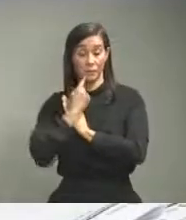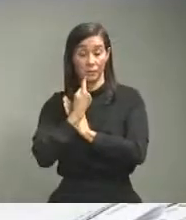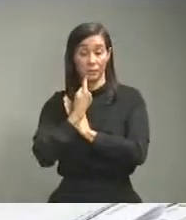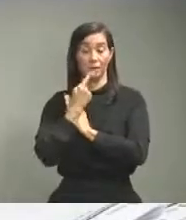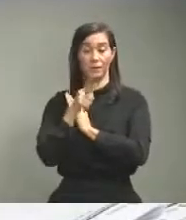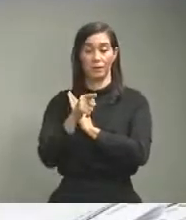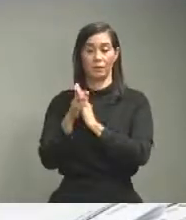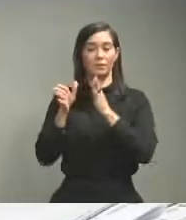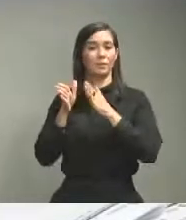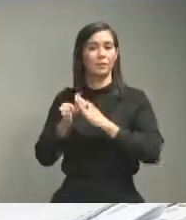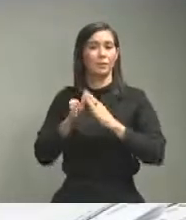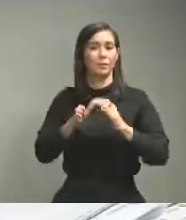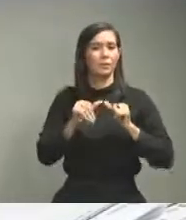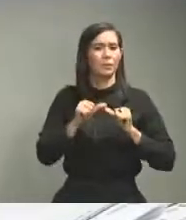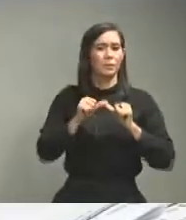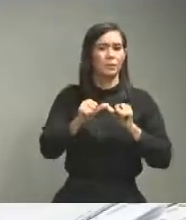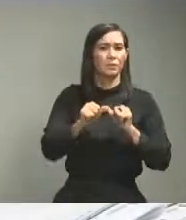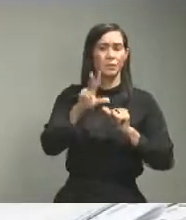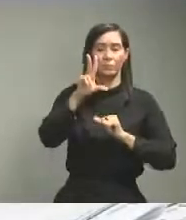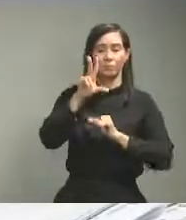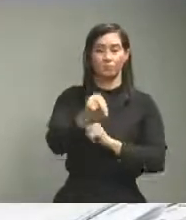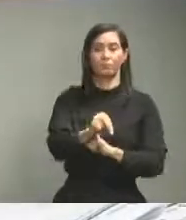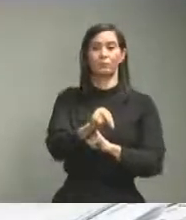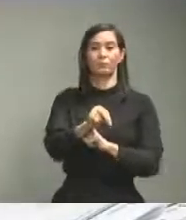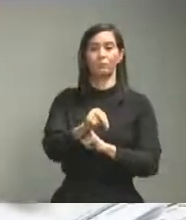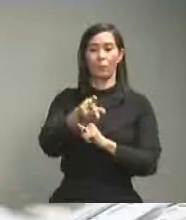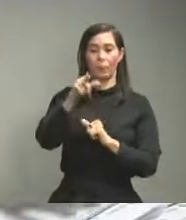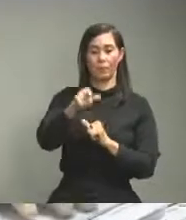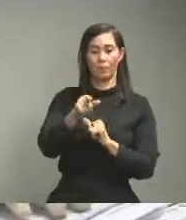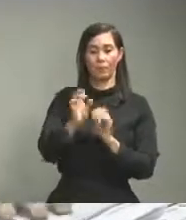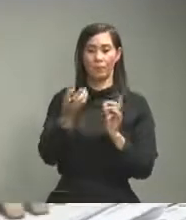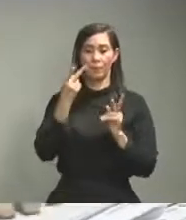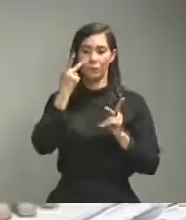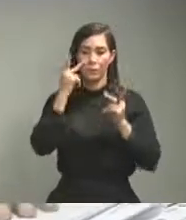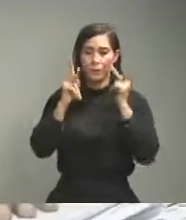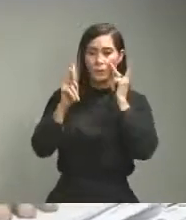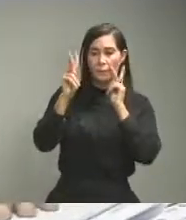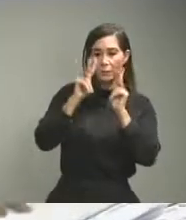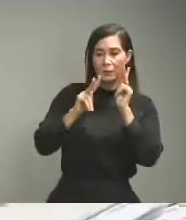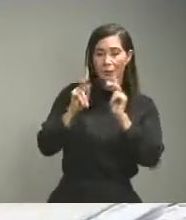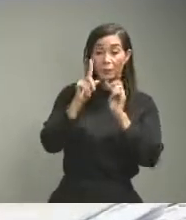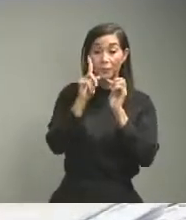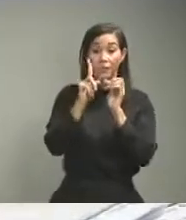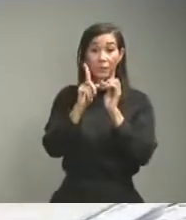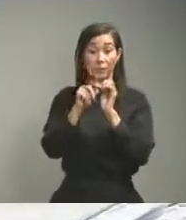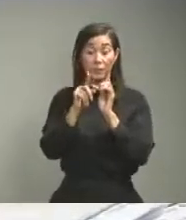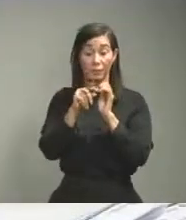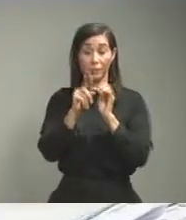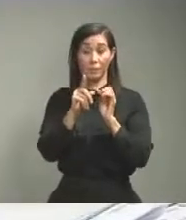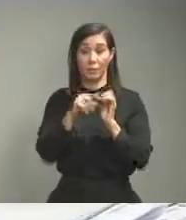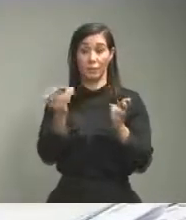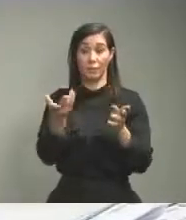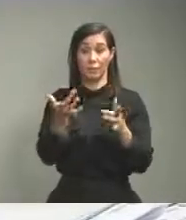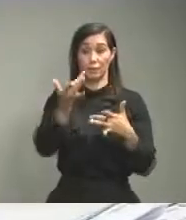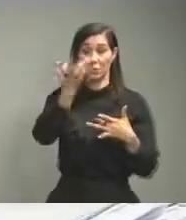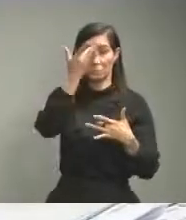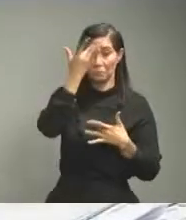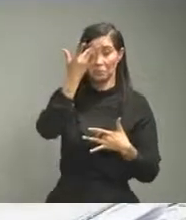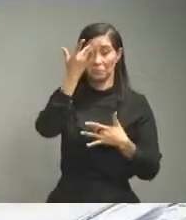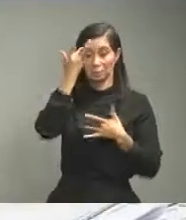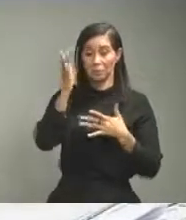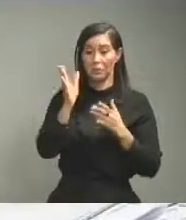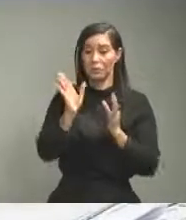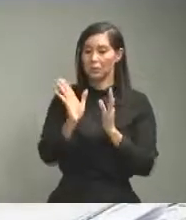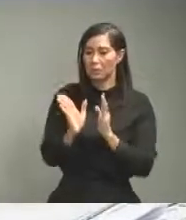proceso que seguimos sino en función del estado epidemiológico se va liberalizando